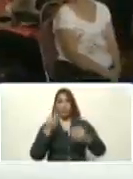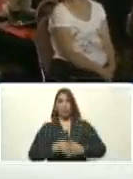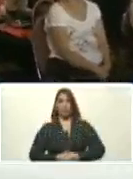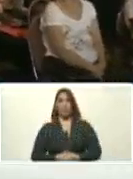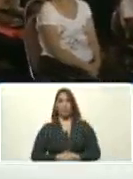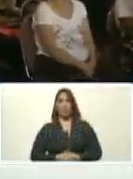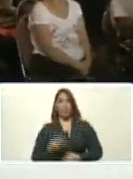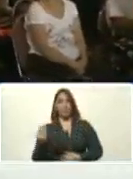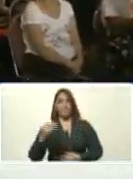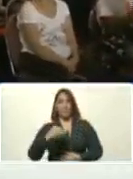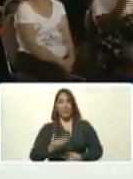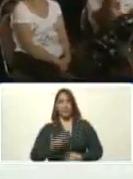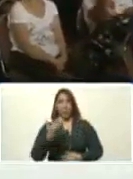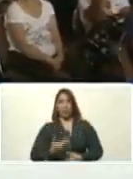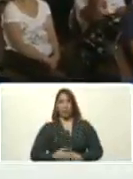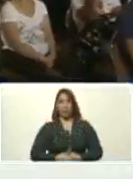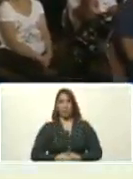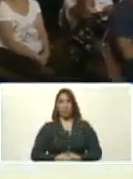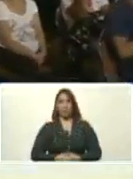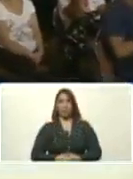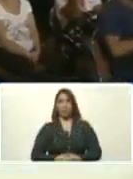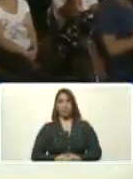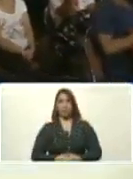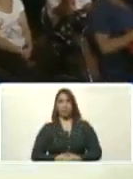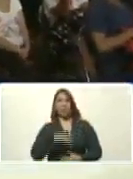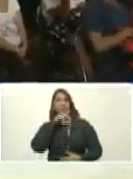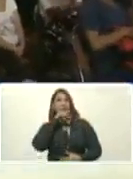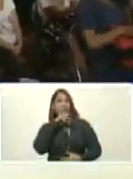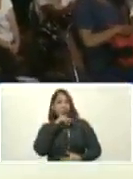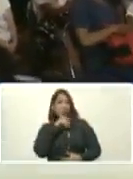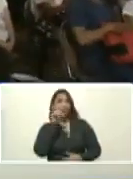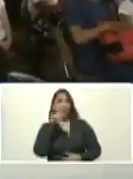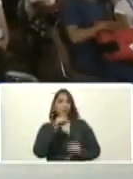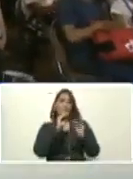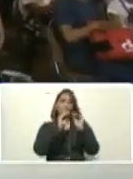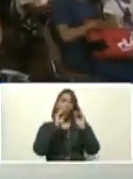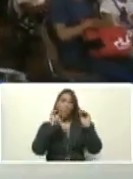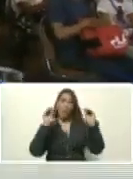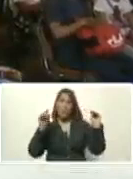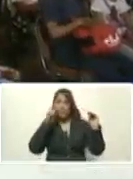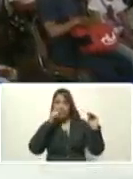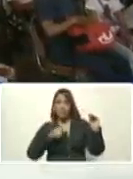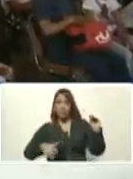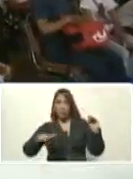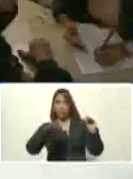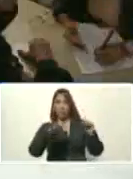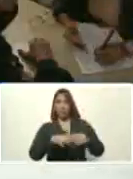lo más importante, hablarle y convocar al pueblo.